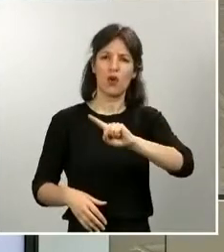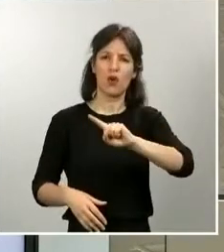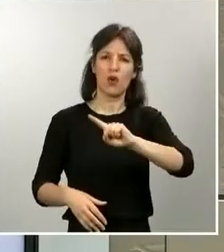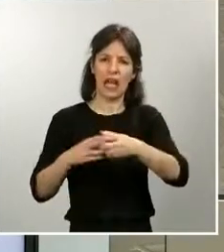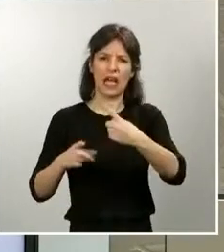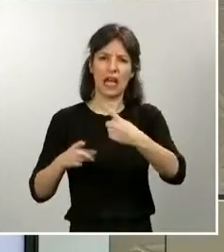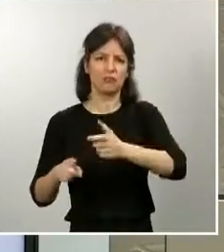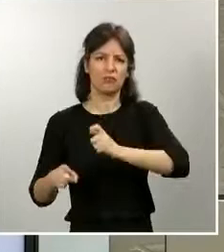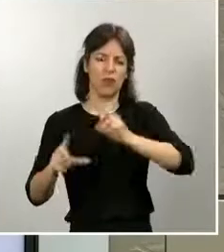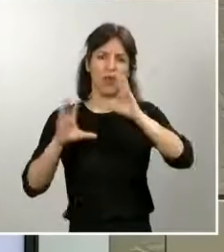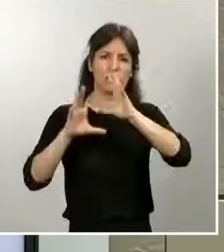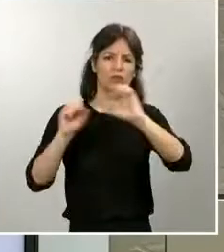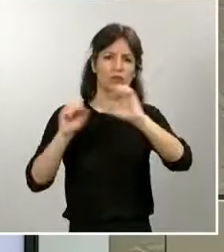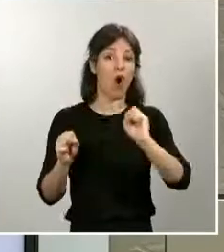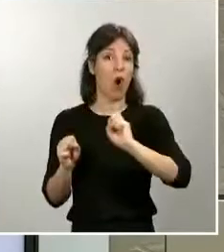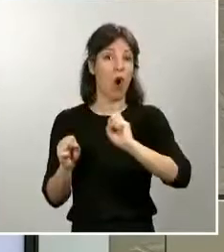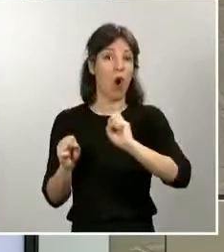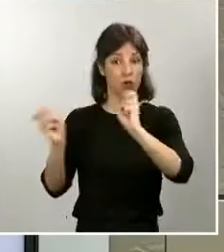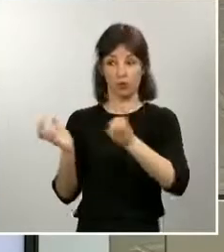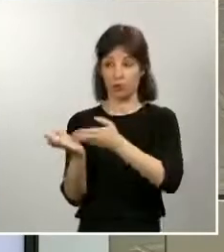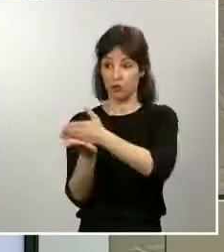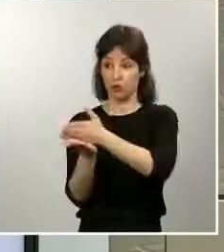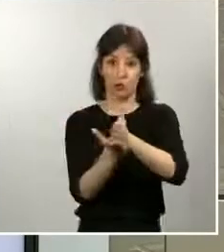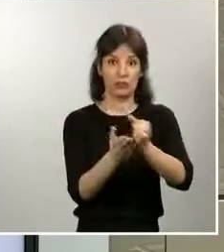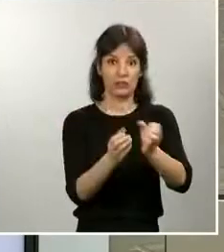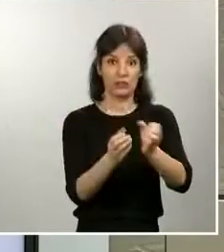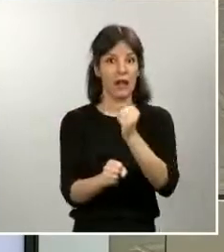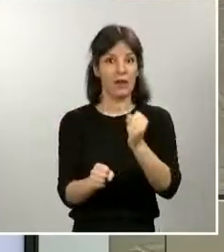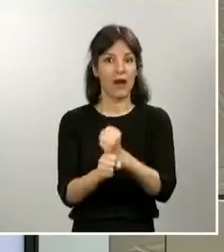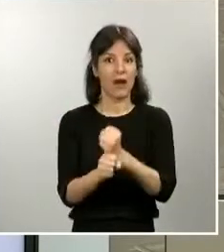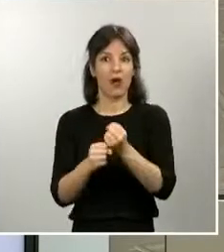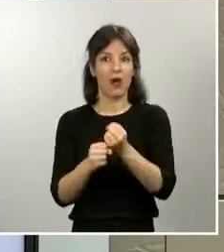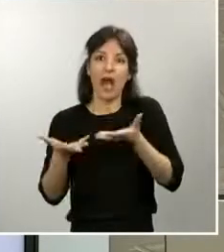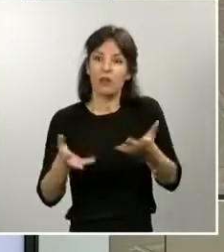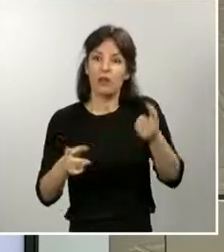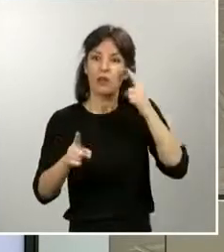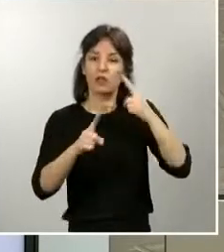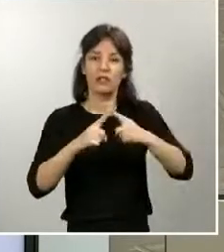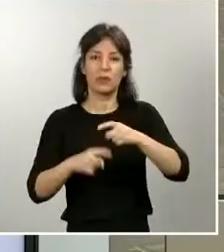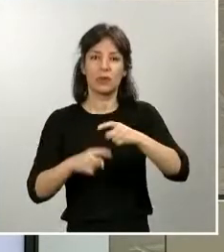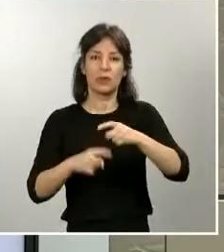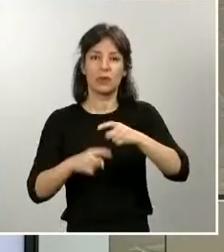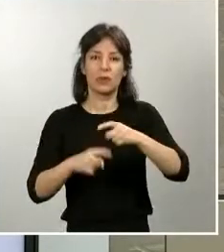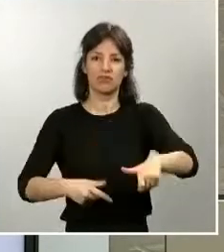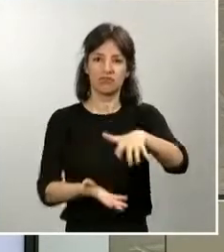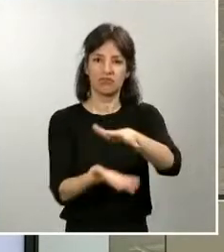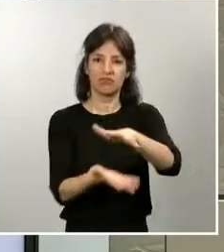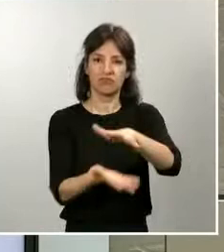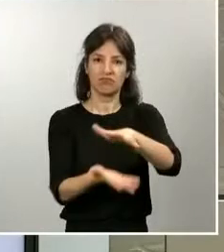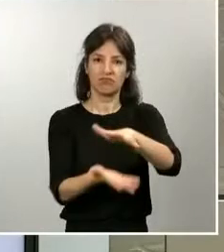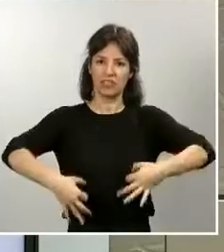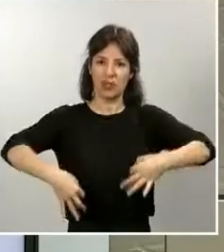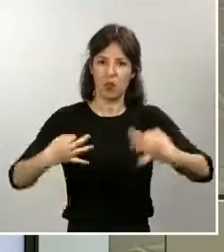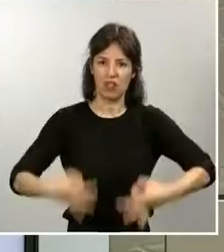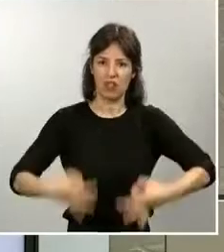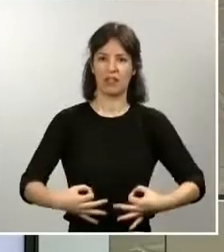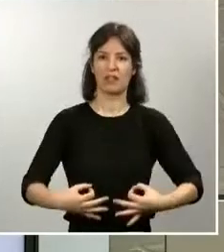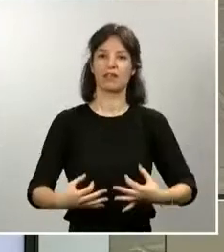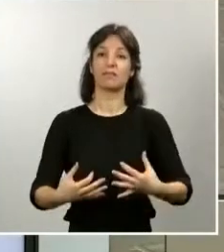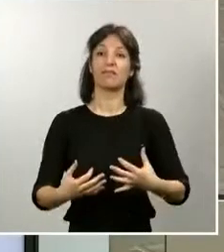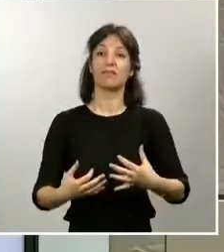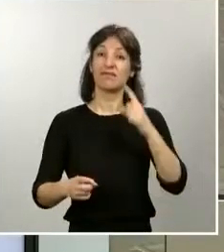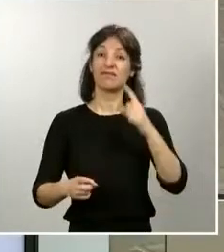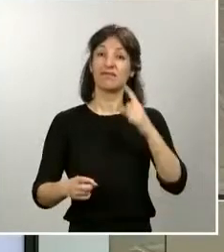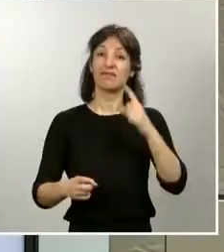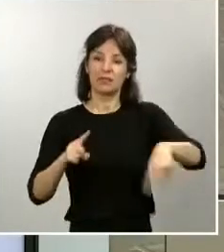misiones que redundan en la seguridad y la tranquilidad de todos los españoles para que puedan vivir